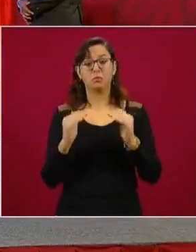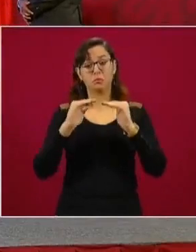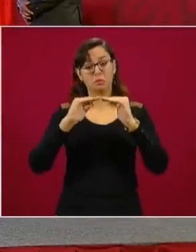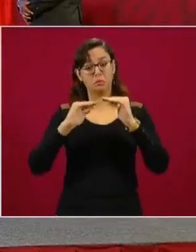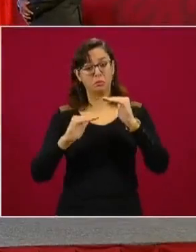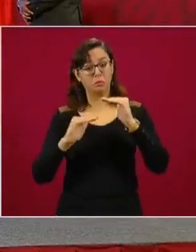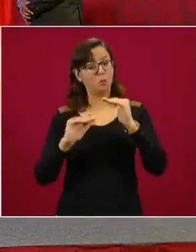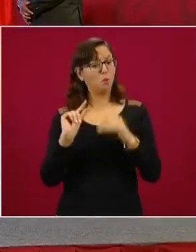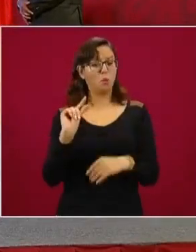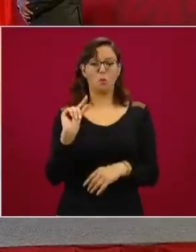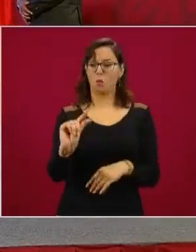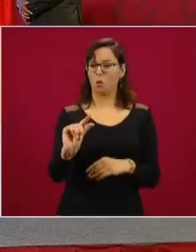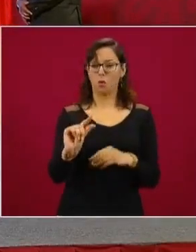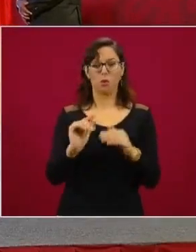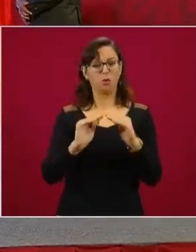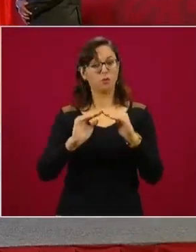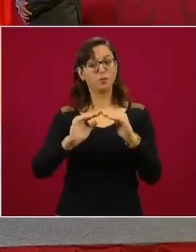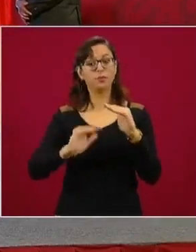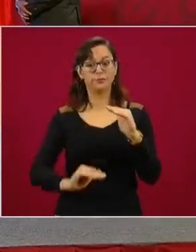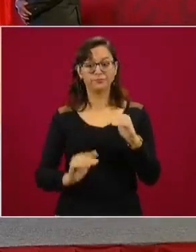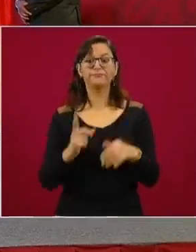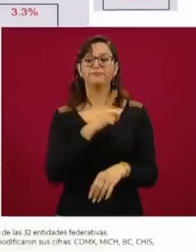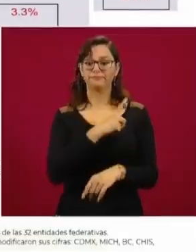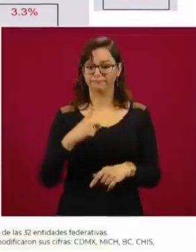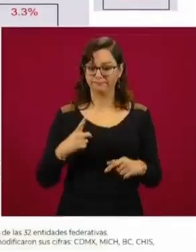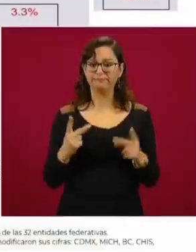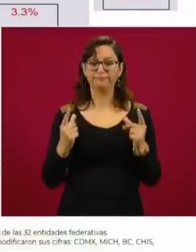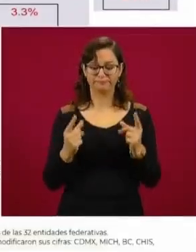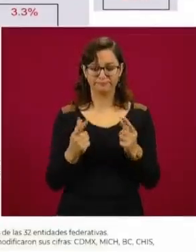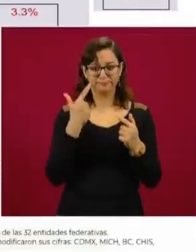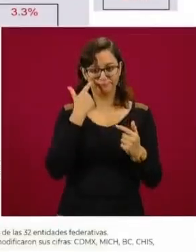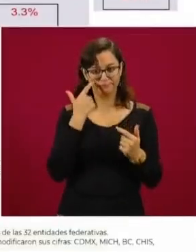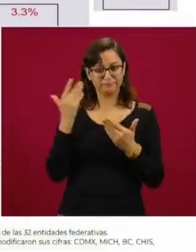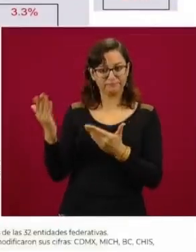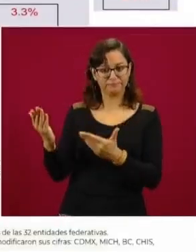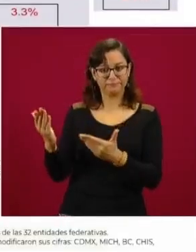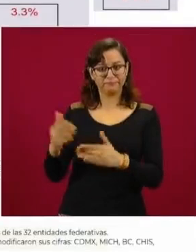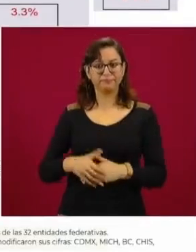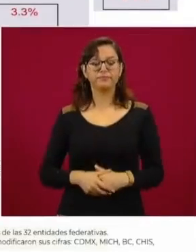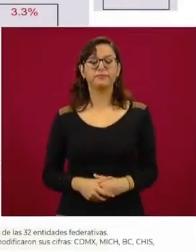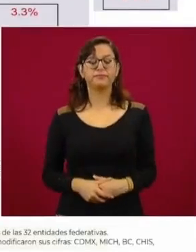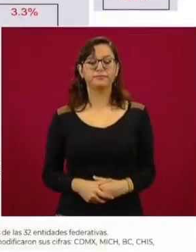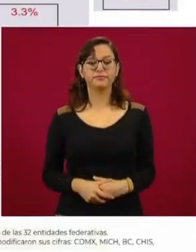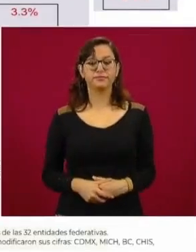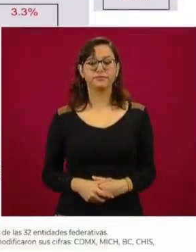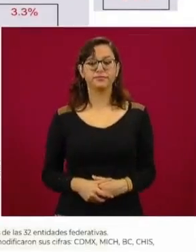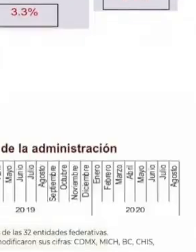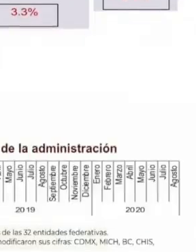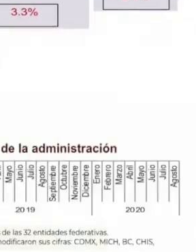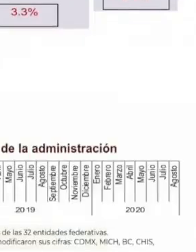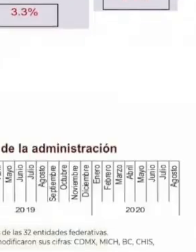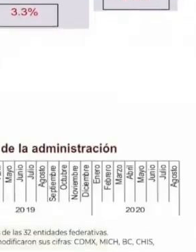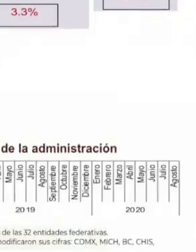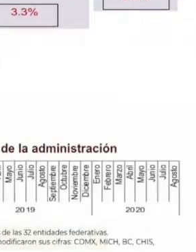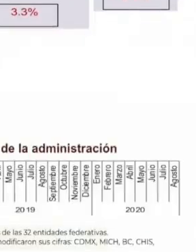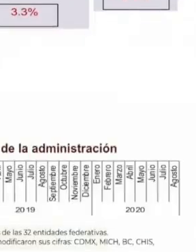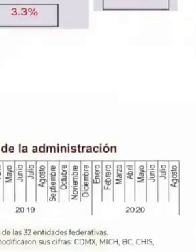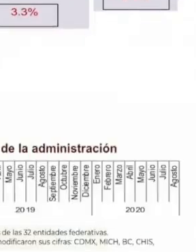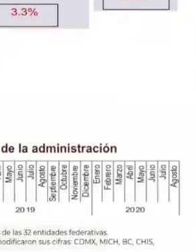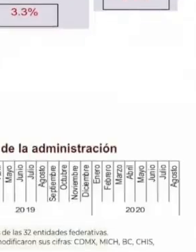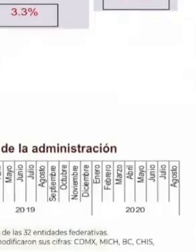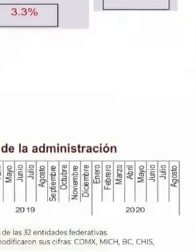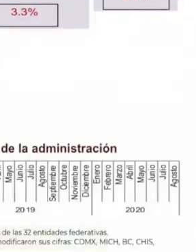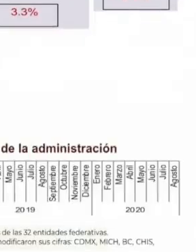baja, pero obviamente tenemos que aplicarnos en este tema. Adelante, adelante,